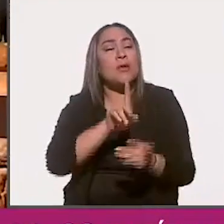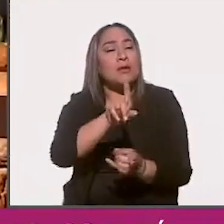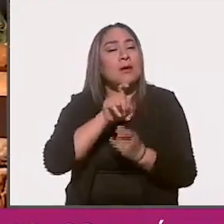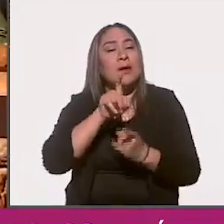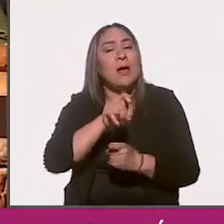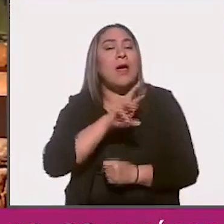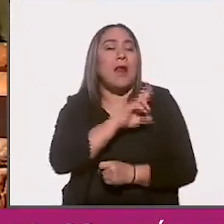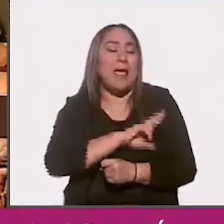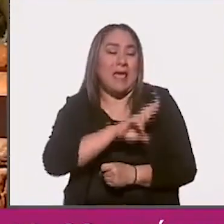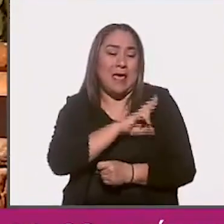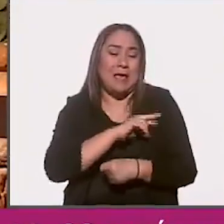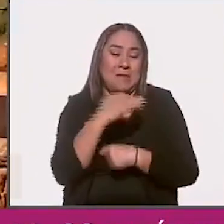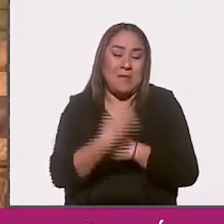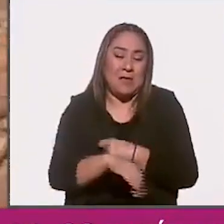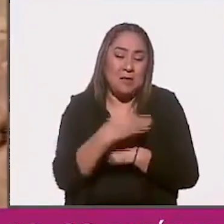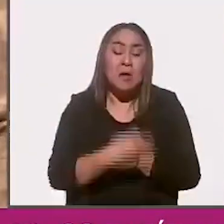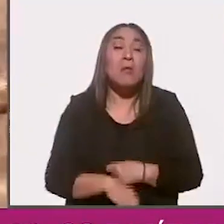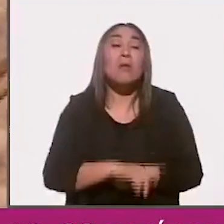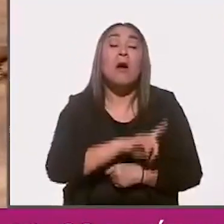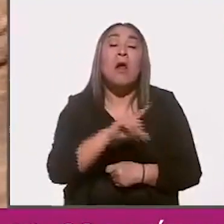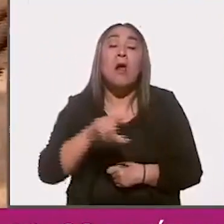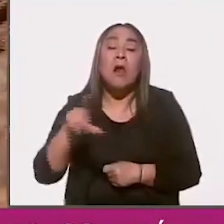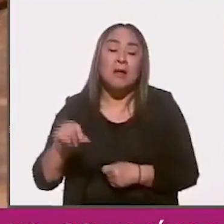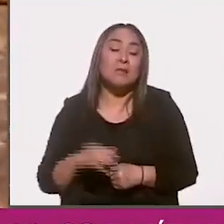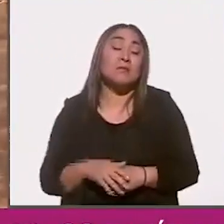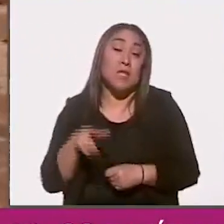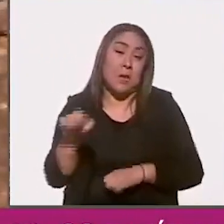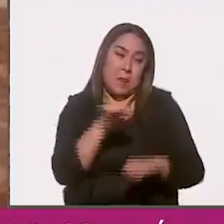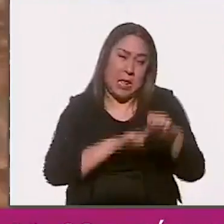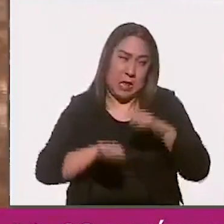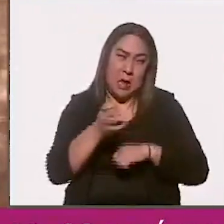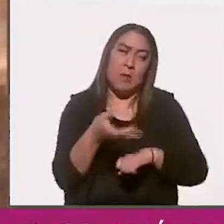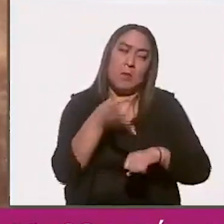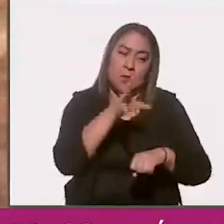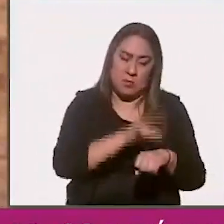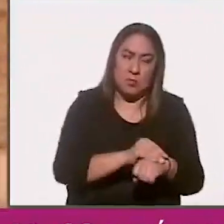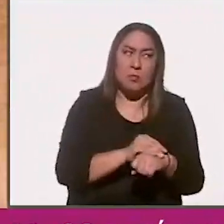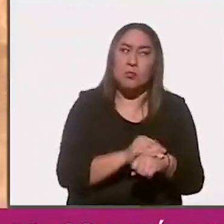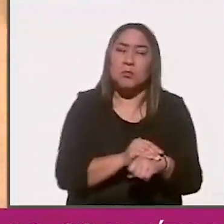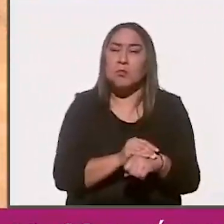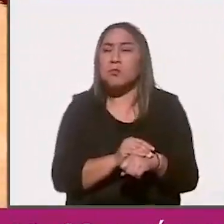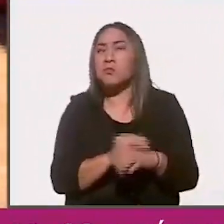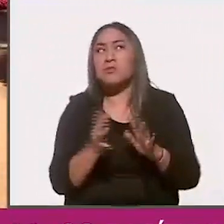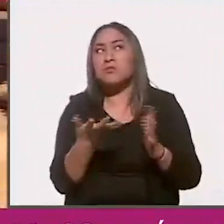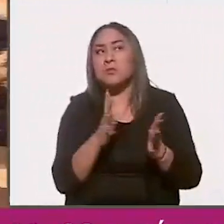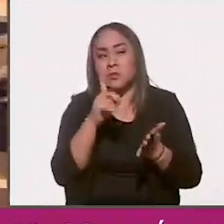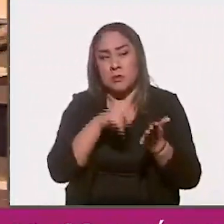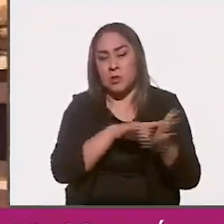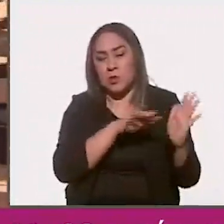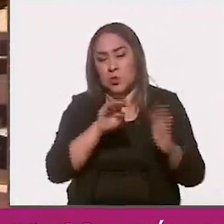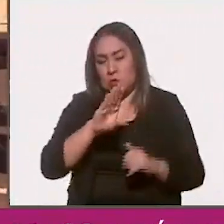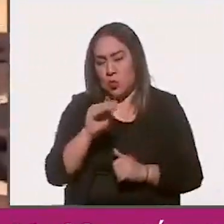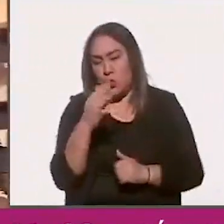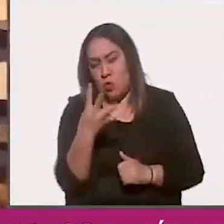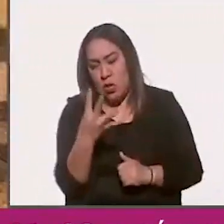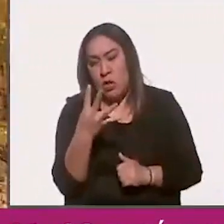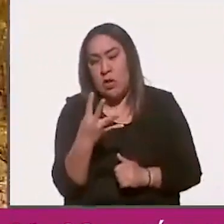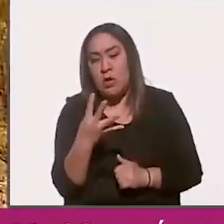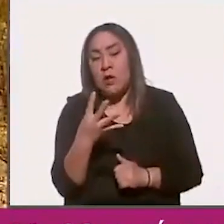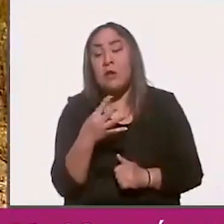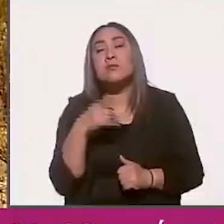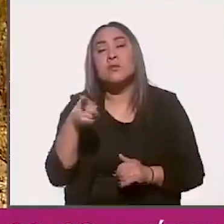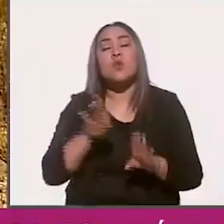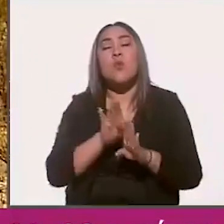ocupación temporal, nunca se hizo. Esta empresa pues llegó pidiendo permiso por ahí alrededor de 1994. Pues ella